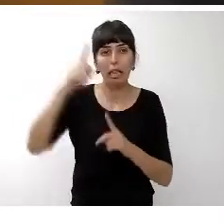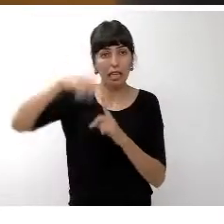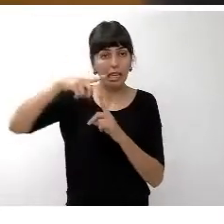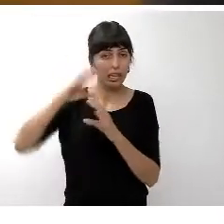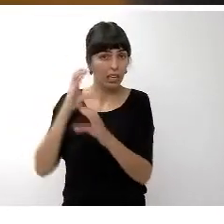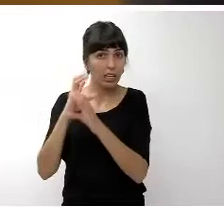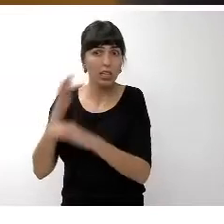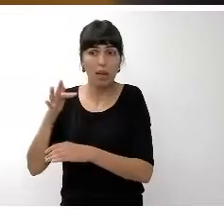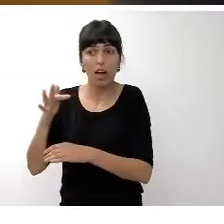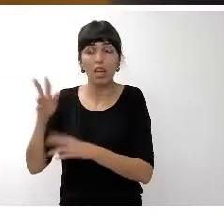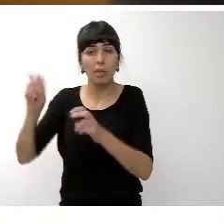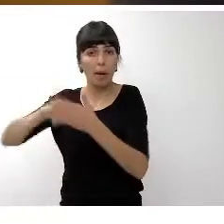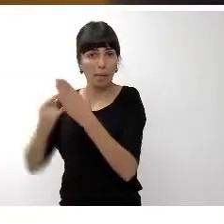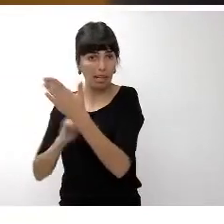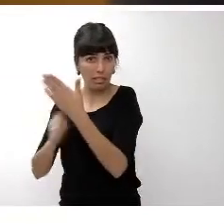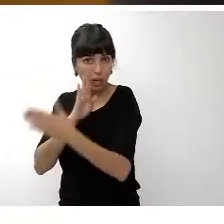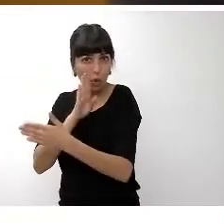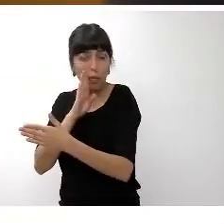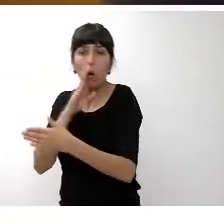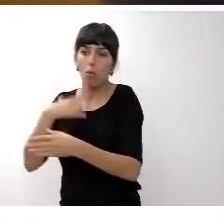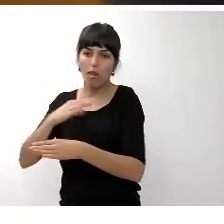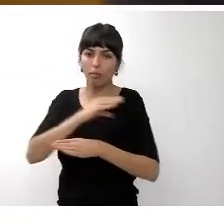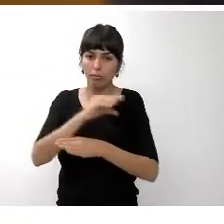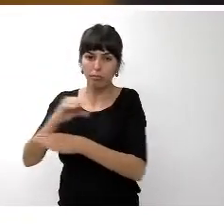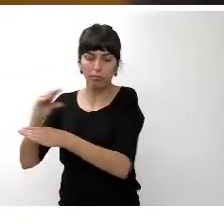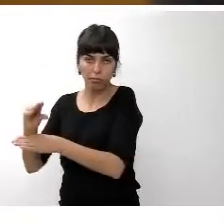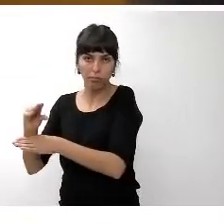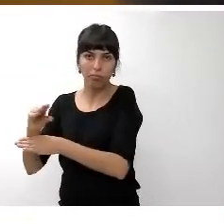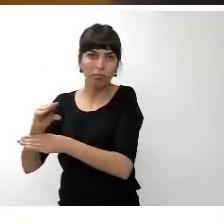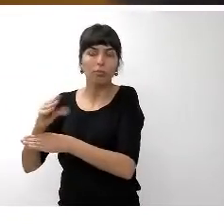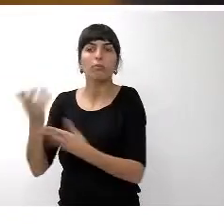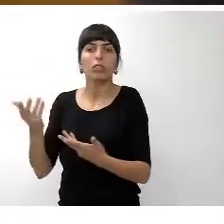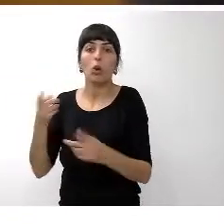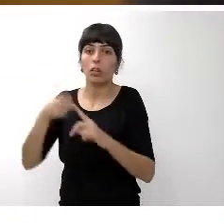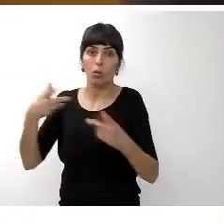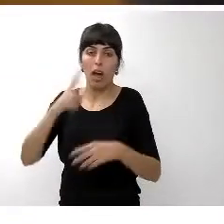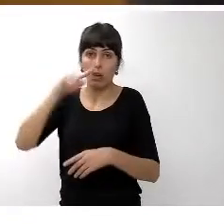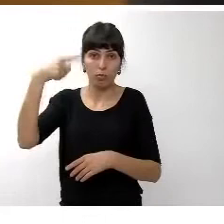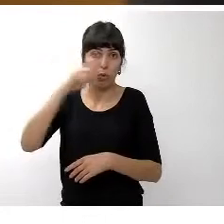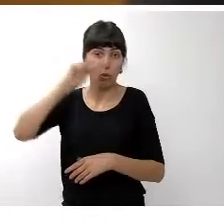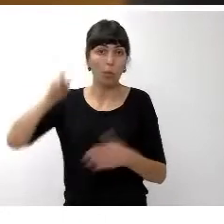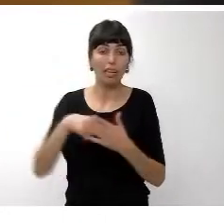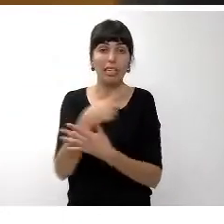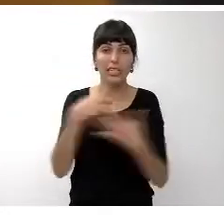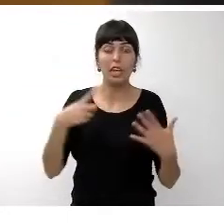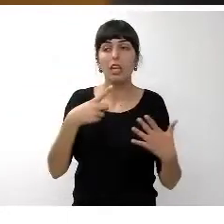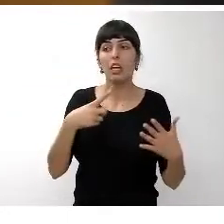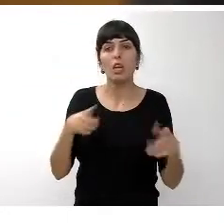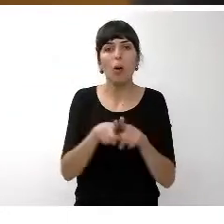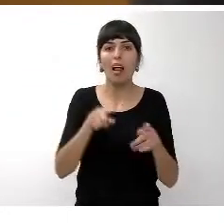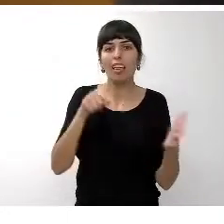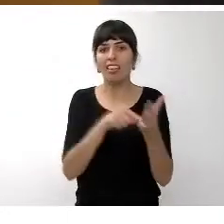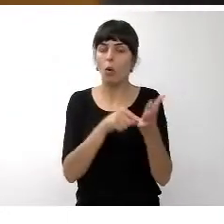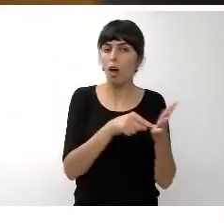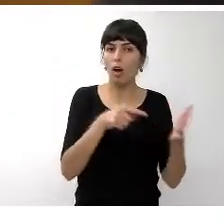repito de proyectos estratégicos posibilitar el que en 2016 podamos dedicar recursos no a deuda no a otras